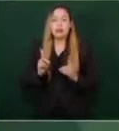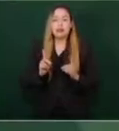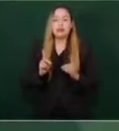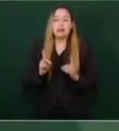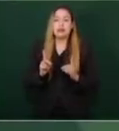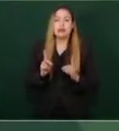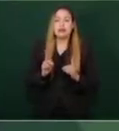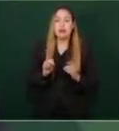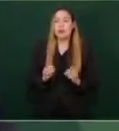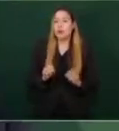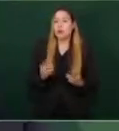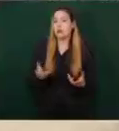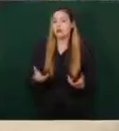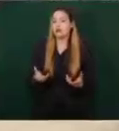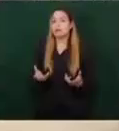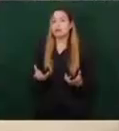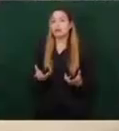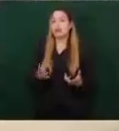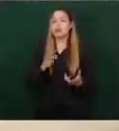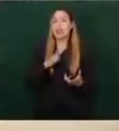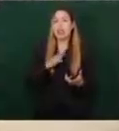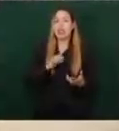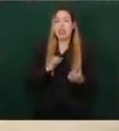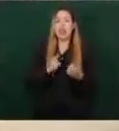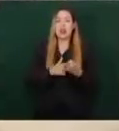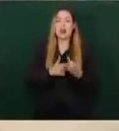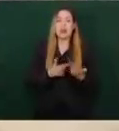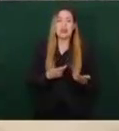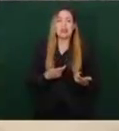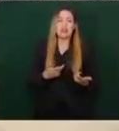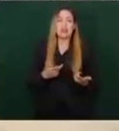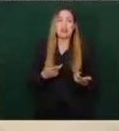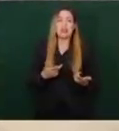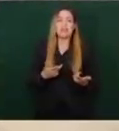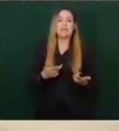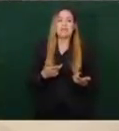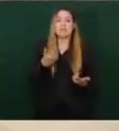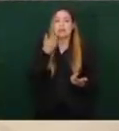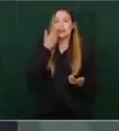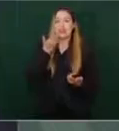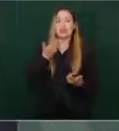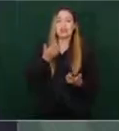de que sea una venganza política.